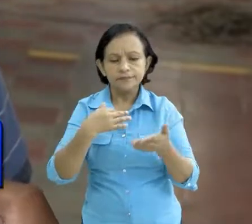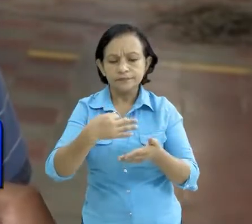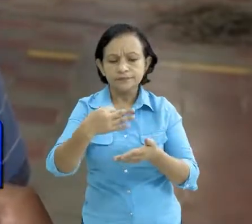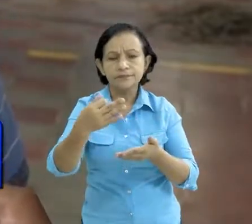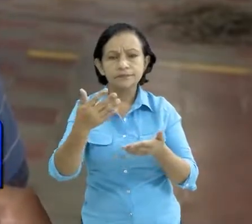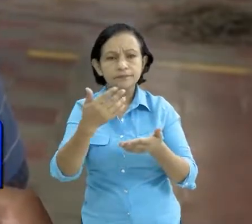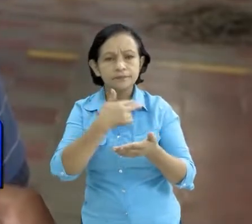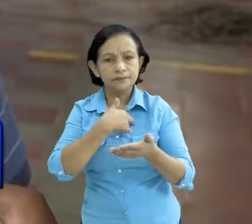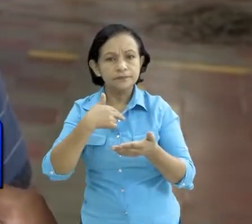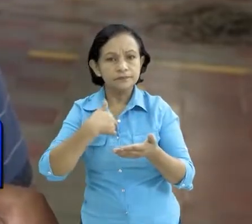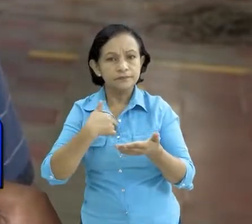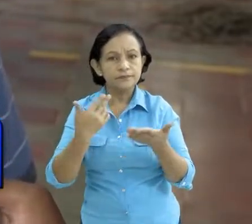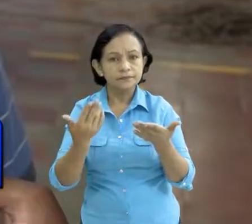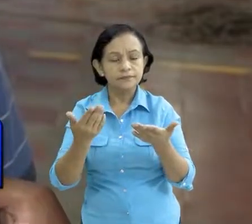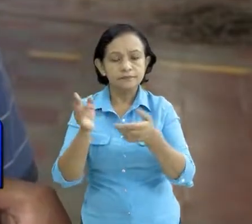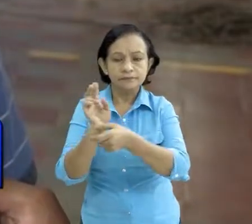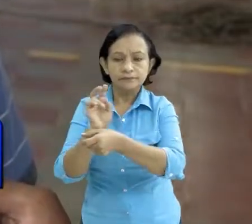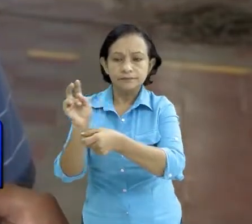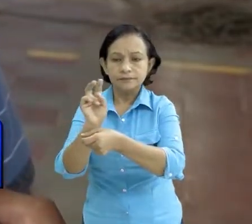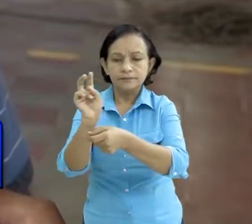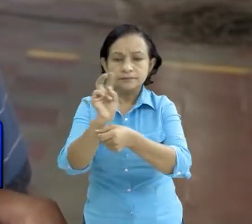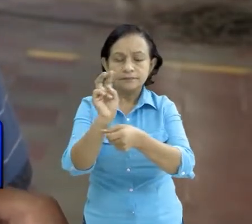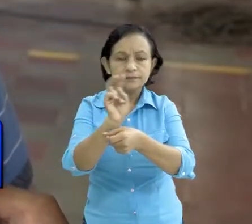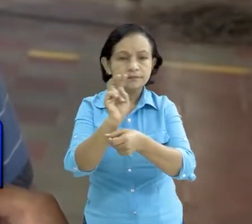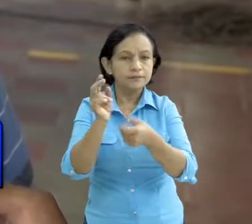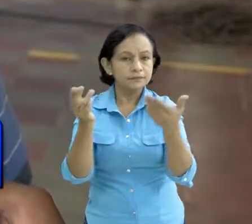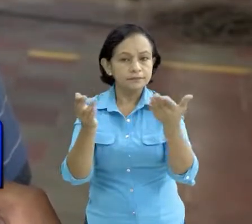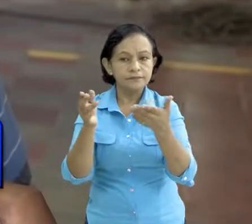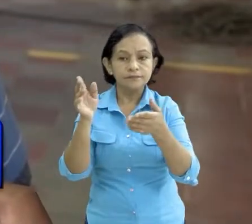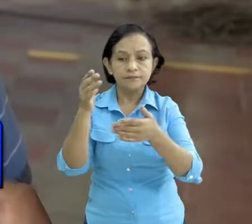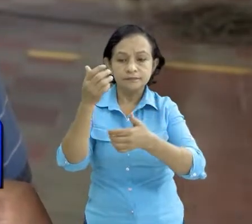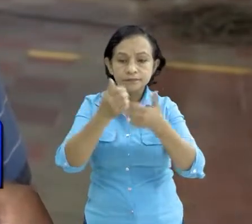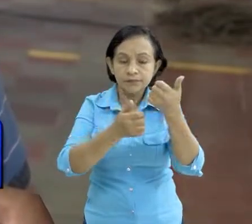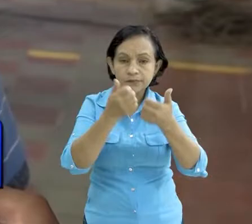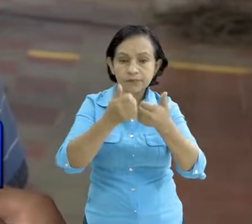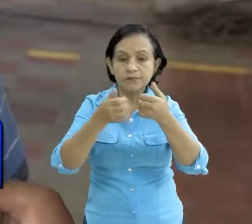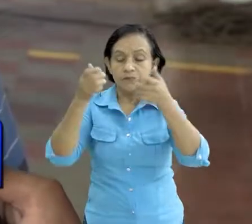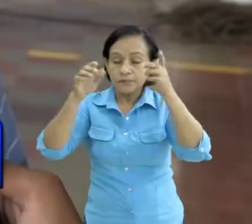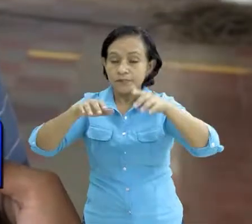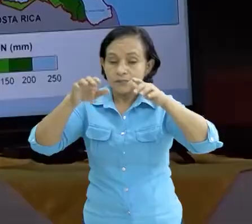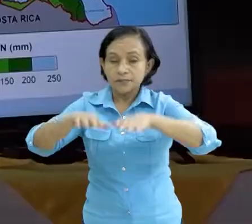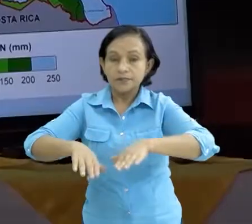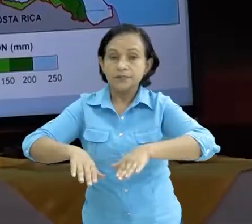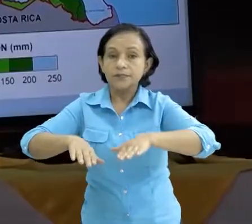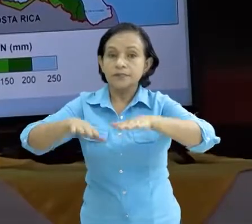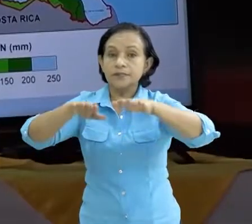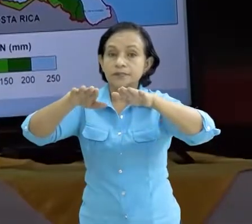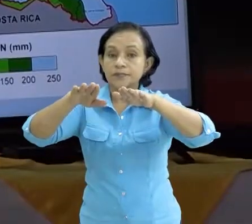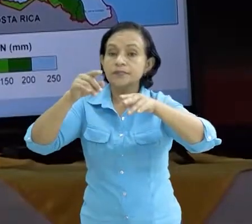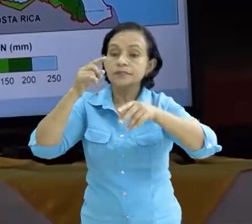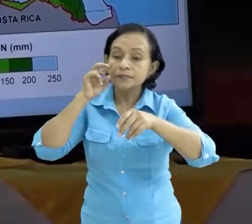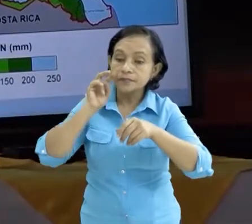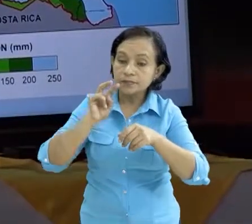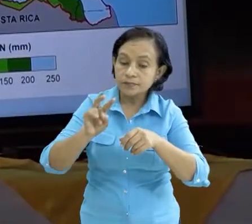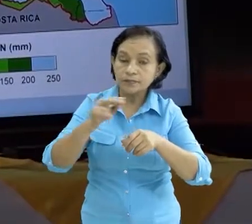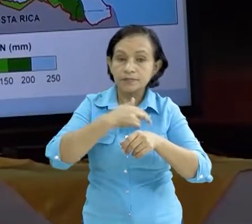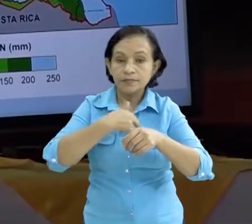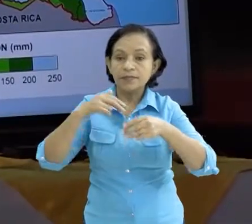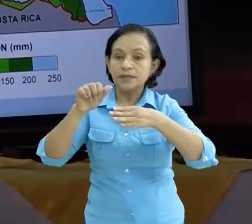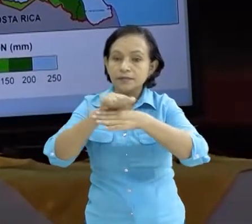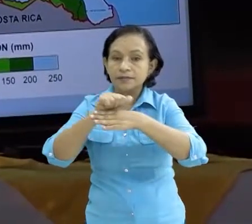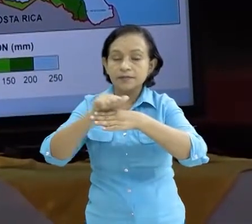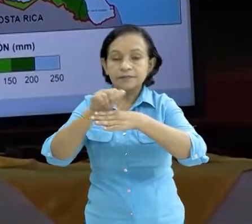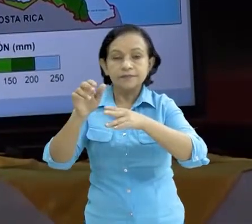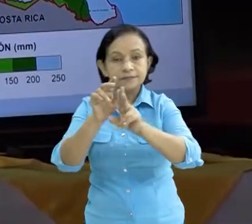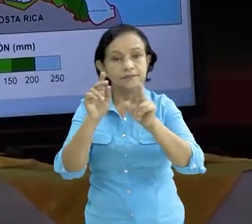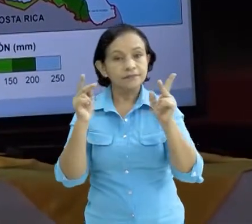cercano en relación a la vigilancia de los eventos de inundación en función de irlos preparando